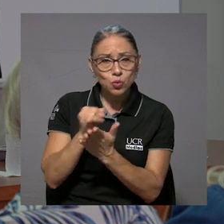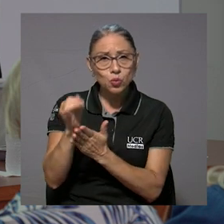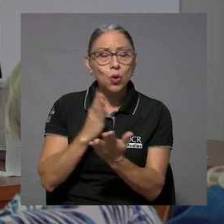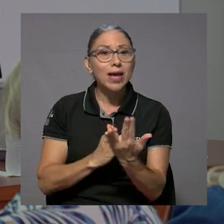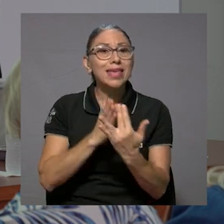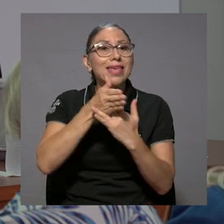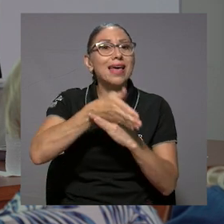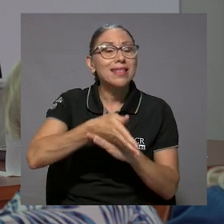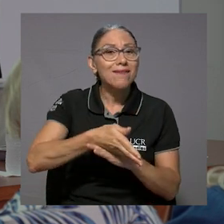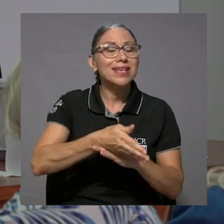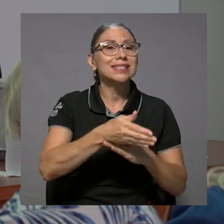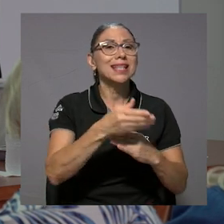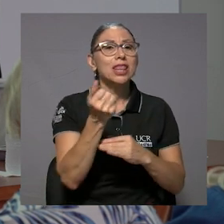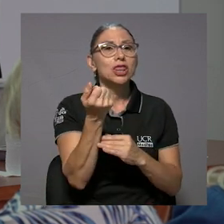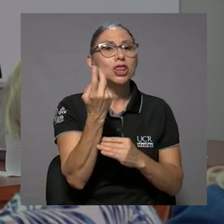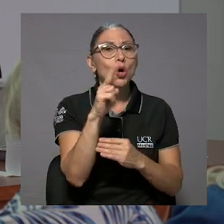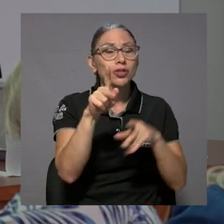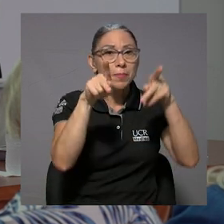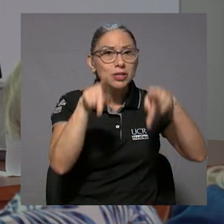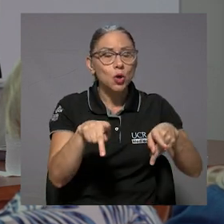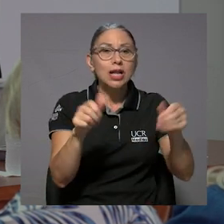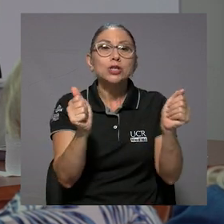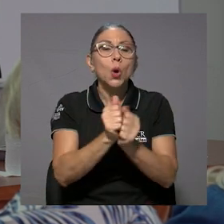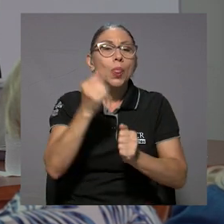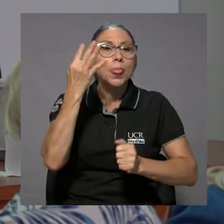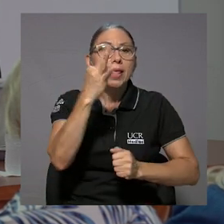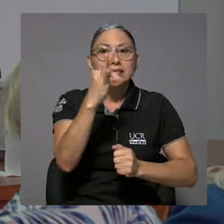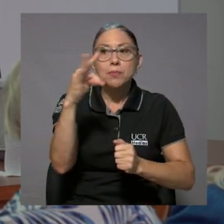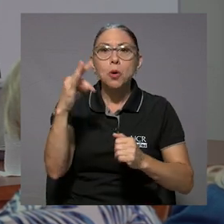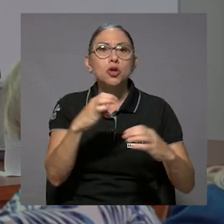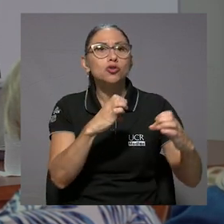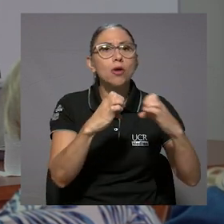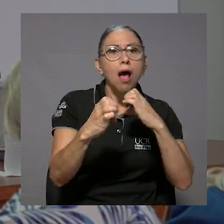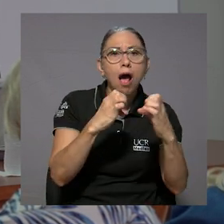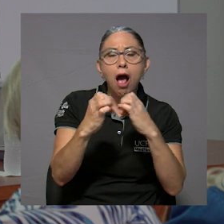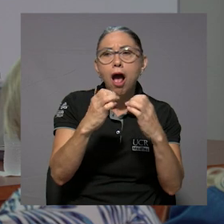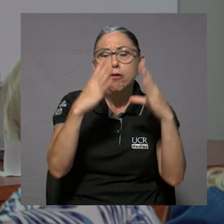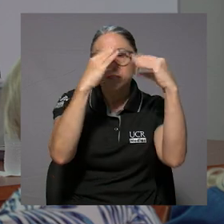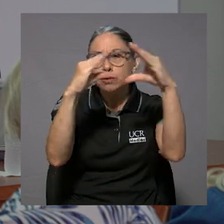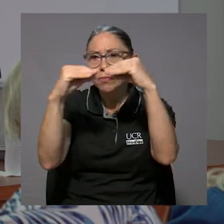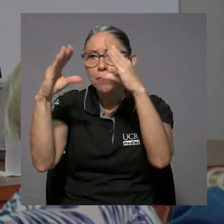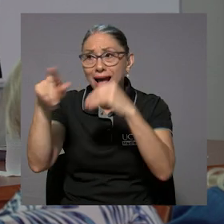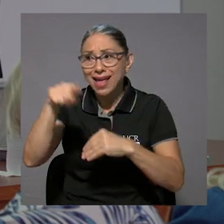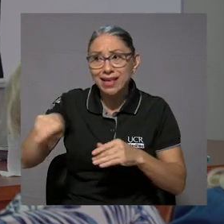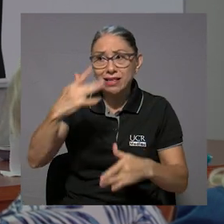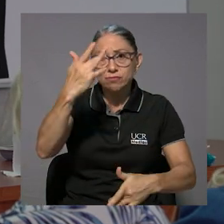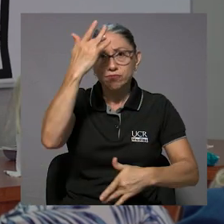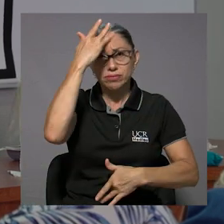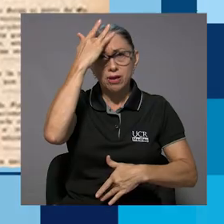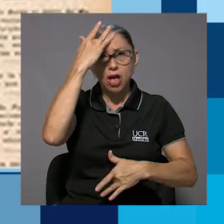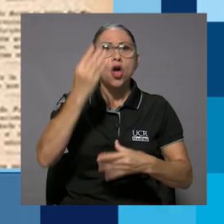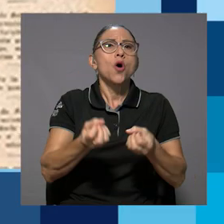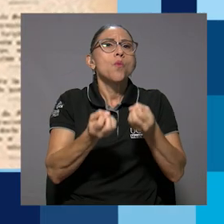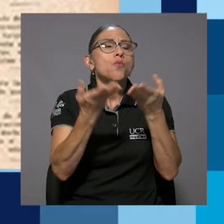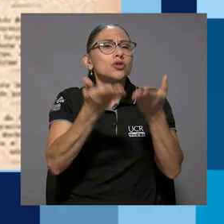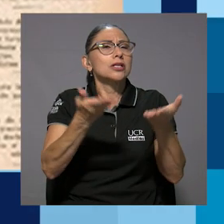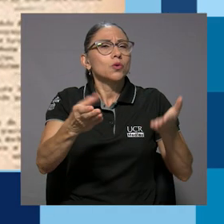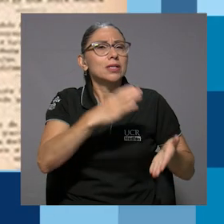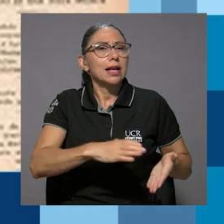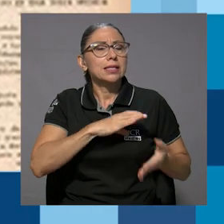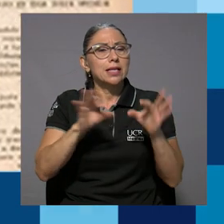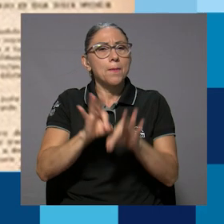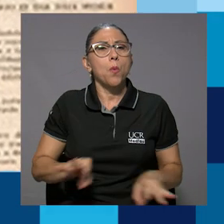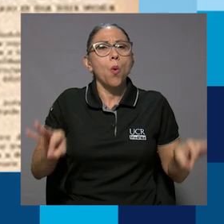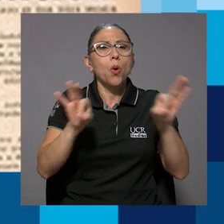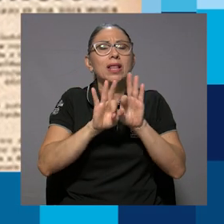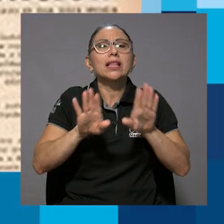Gracias a ese estudio y por medio de los testimonios de 12 personas que padecieron la enfermedad, se dan a conocer muchos detalles